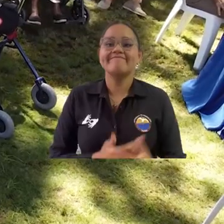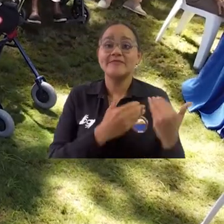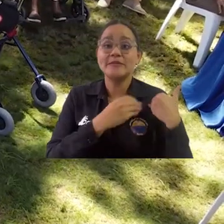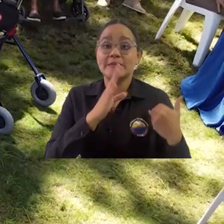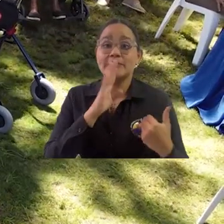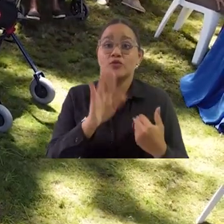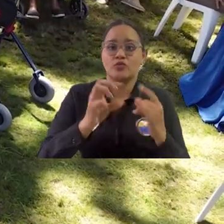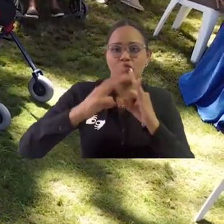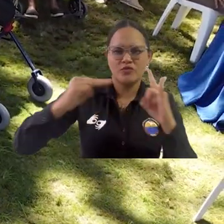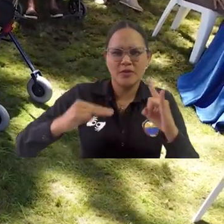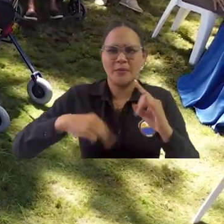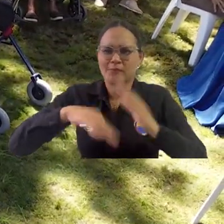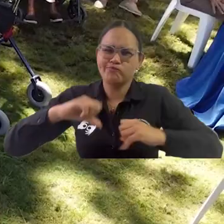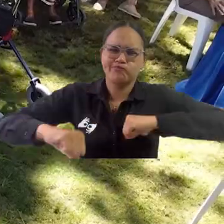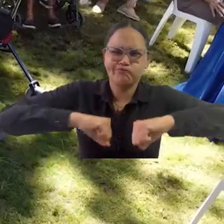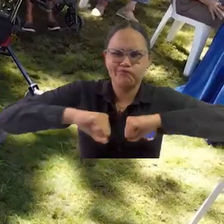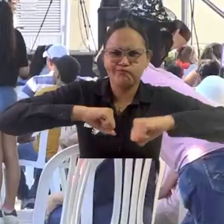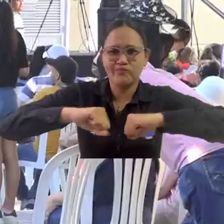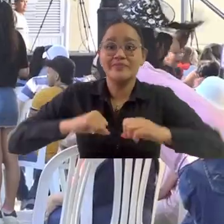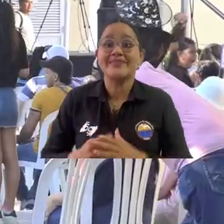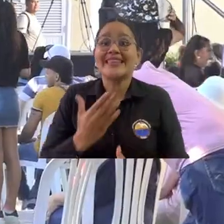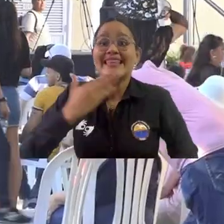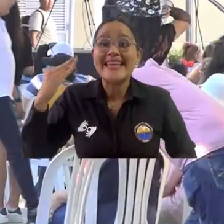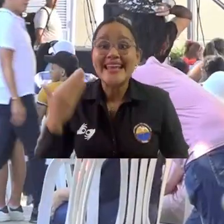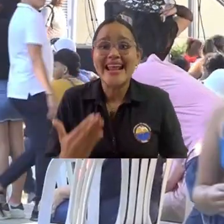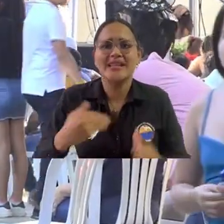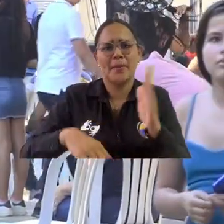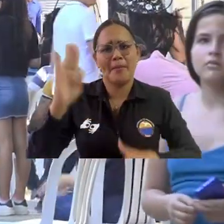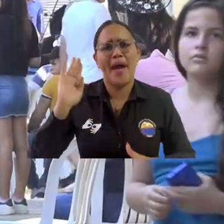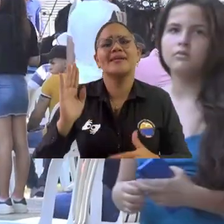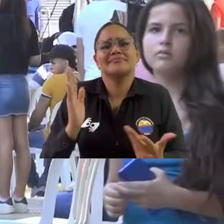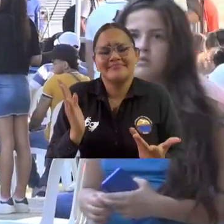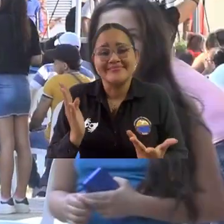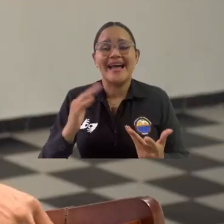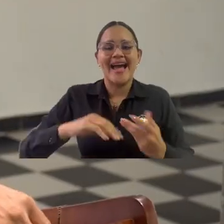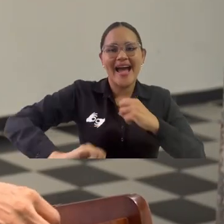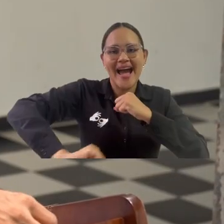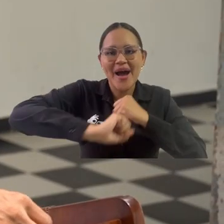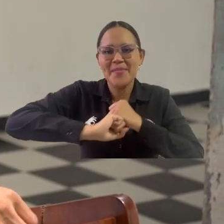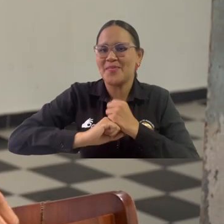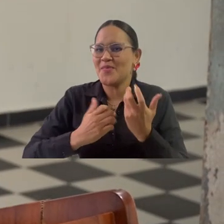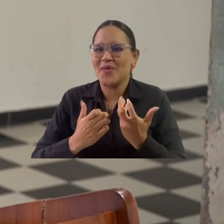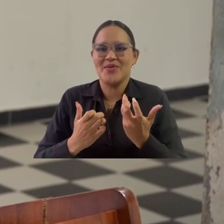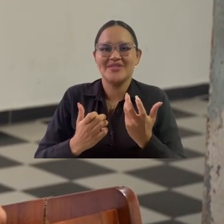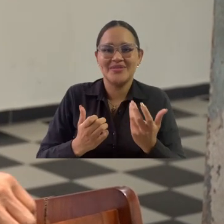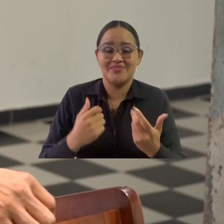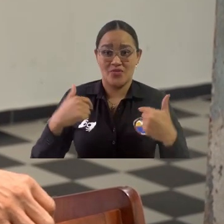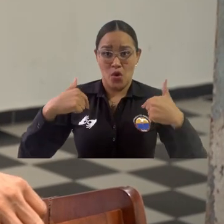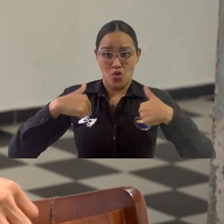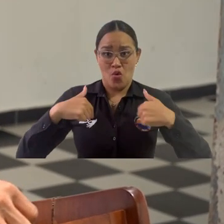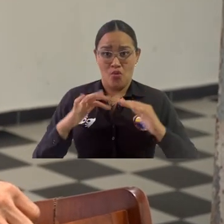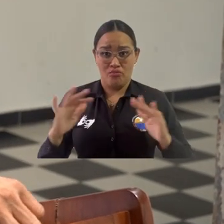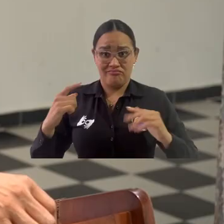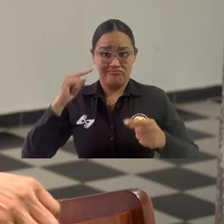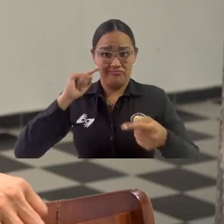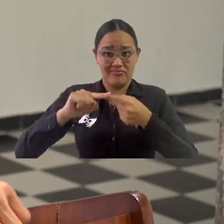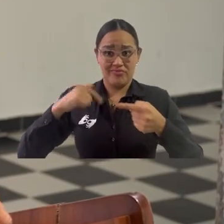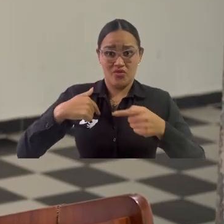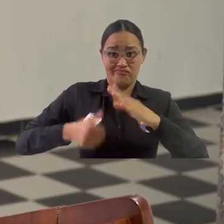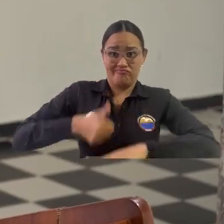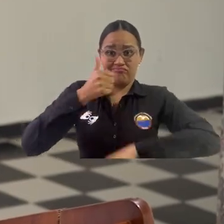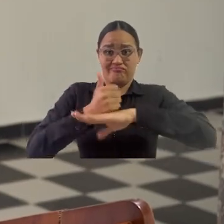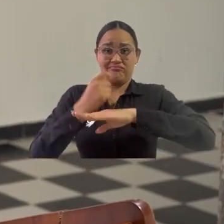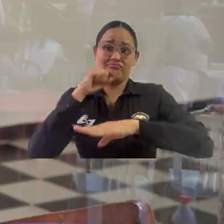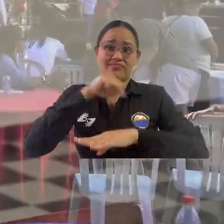Gracias por darnos la oportunidad de ayudar a materializar ese sueño. No fue la voluntad solamente mía como